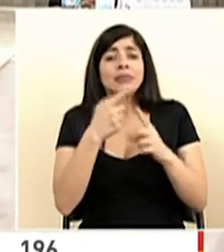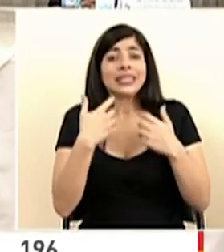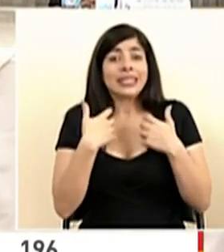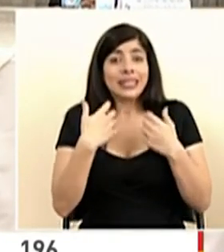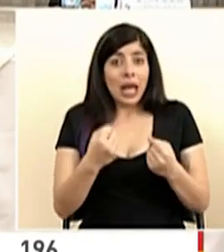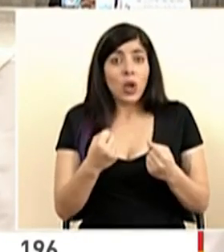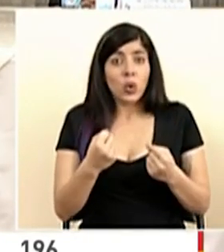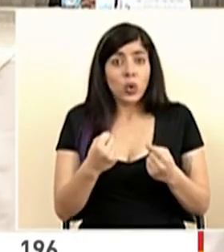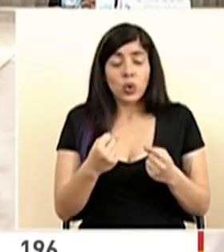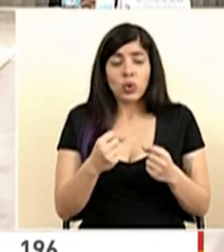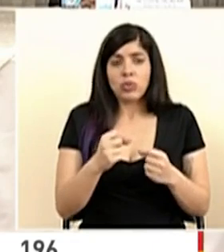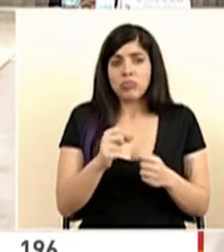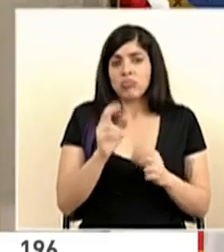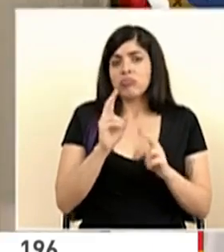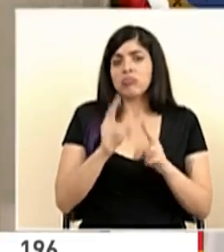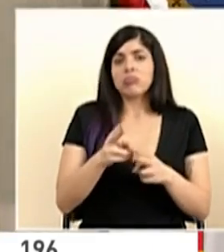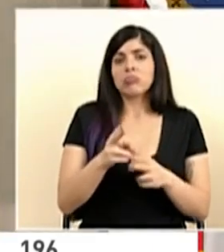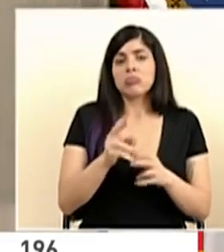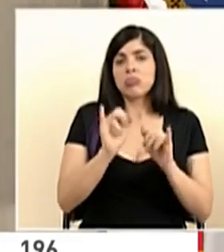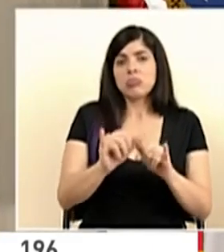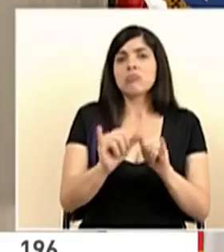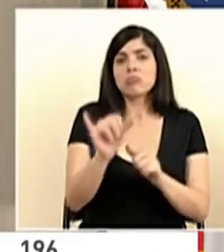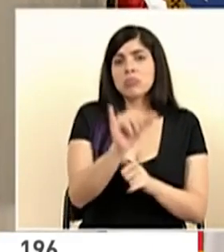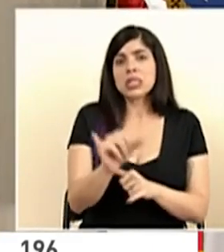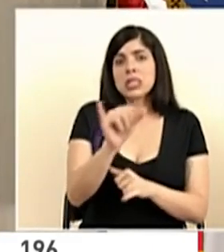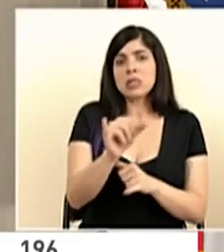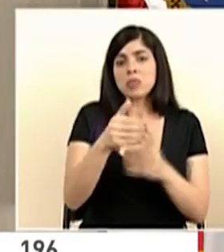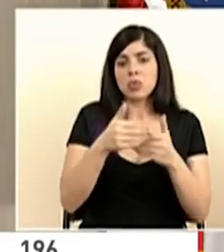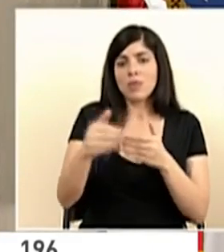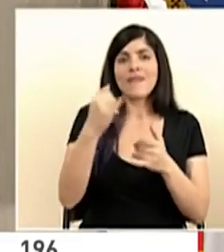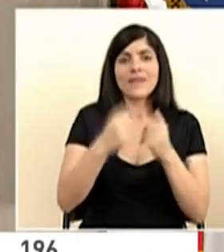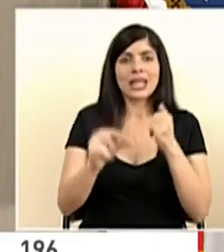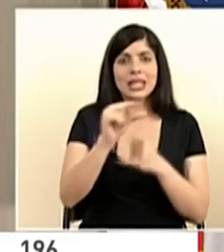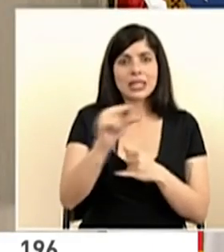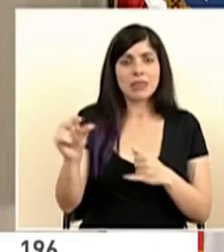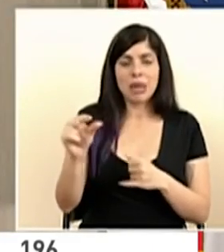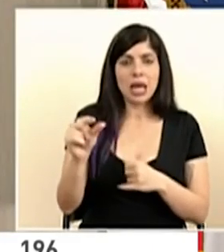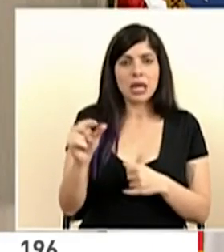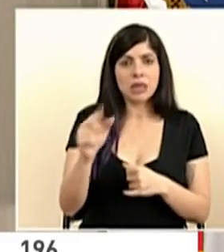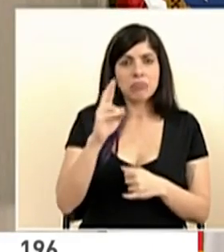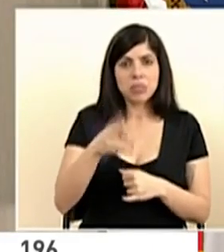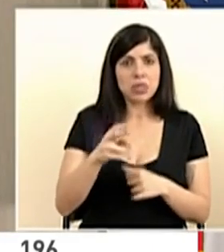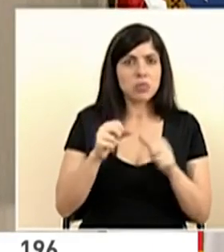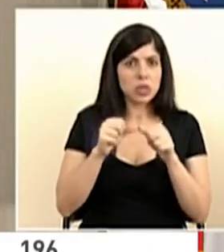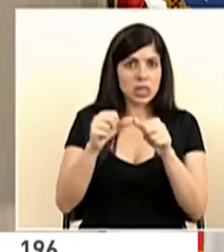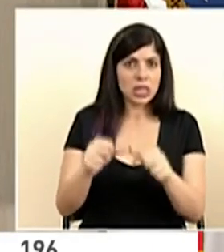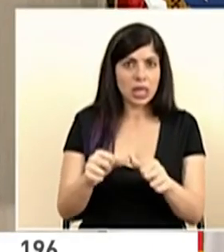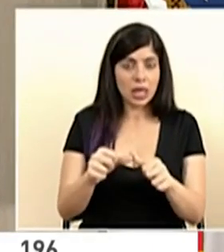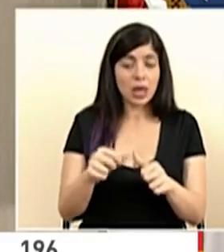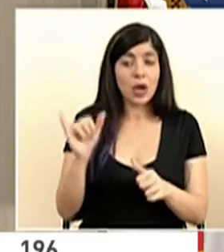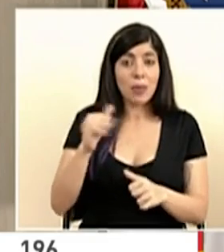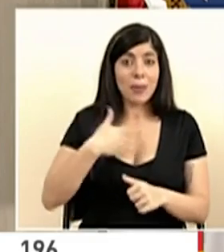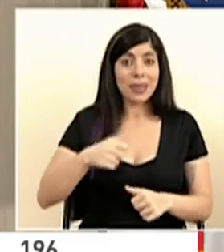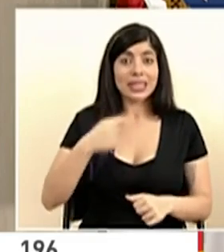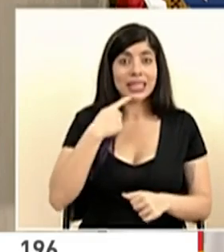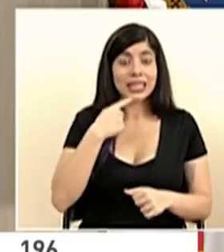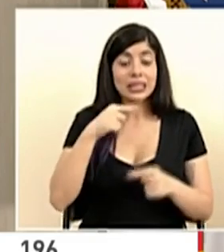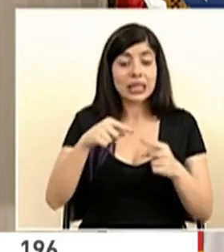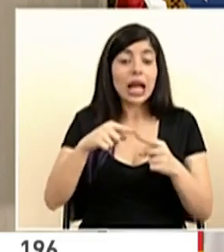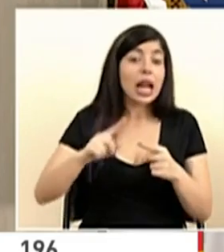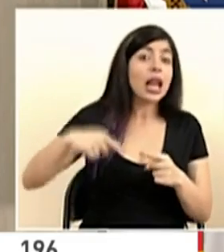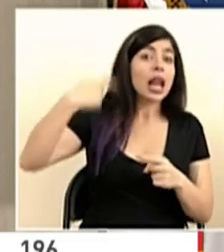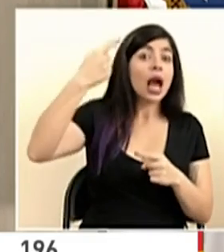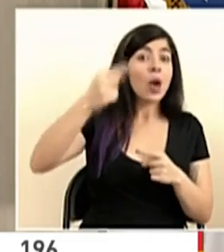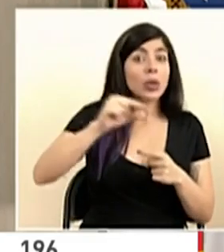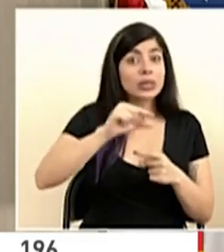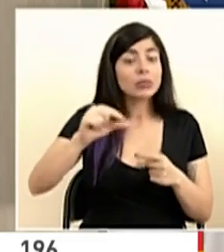Sergio, se mantienen este fin de semana. Ya, como indicaba el señor presidente, para la próxima semana, estaremos haciendo el